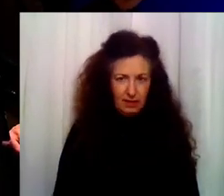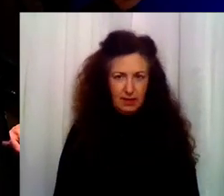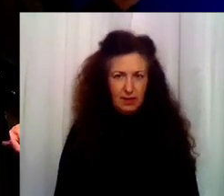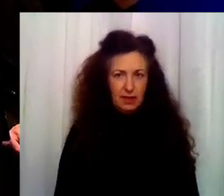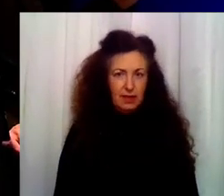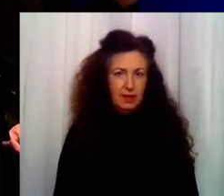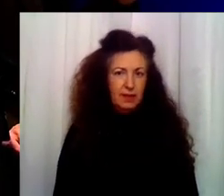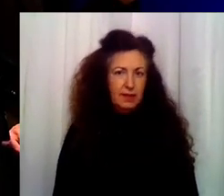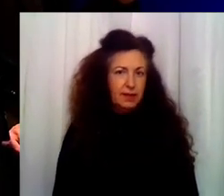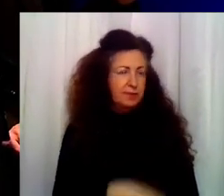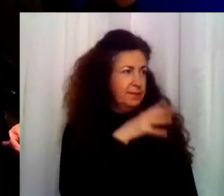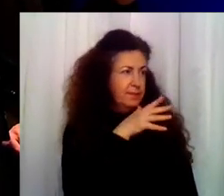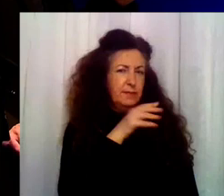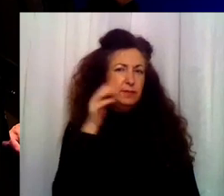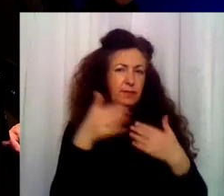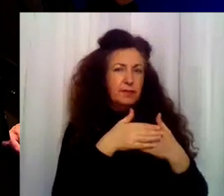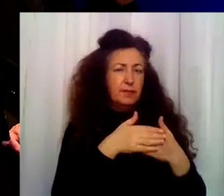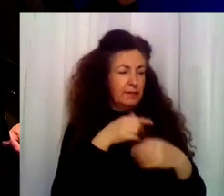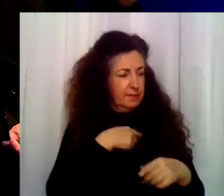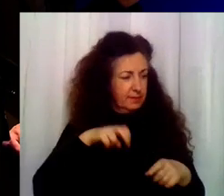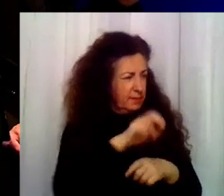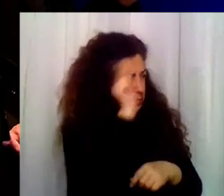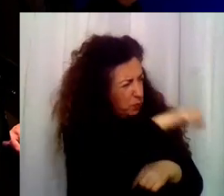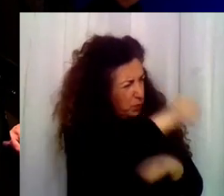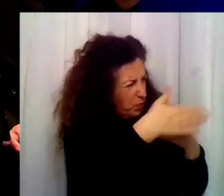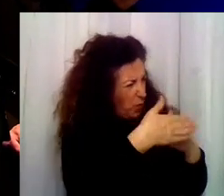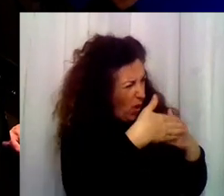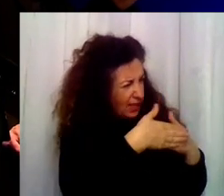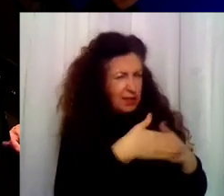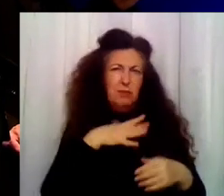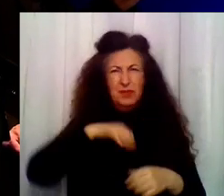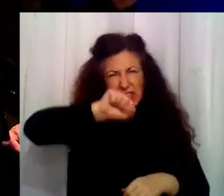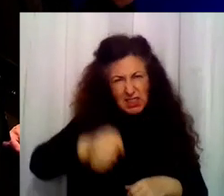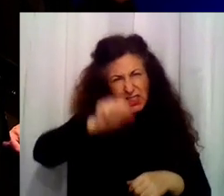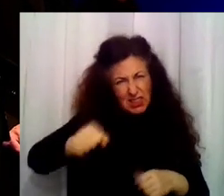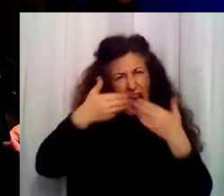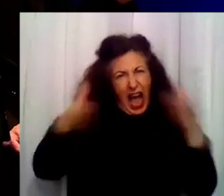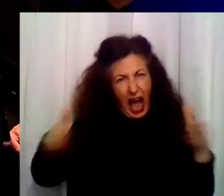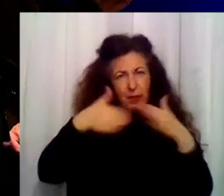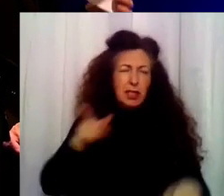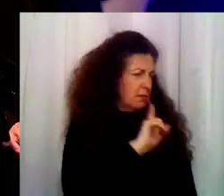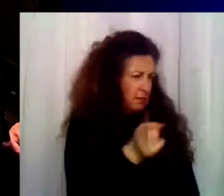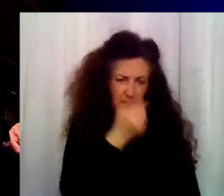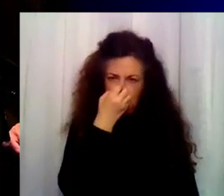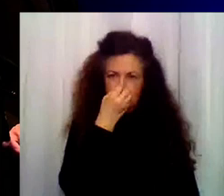Está cerrada, ábreme. No, no, déjame que me quede aquí como un gilipollas. Abre. Vale.